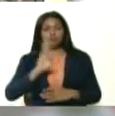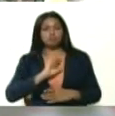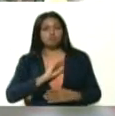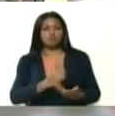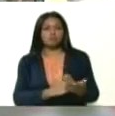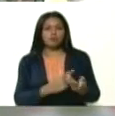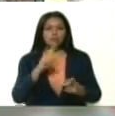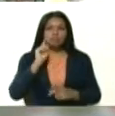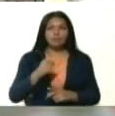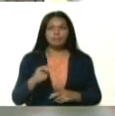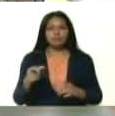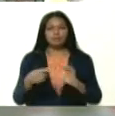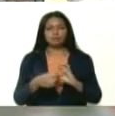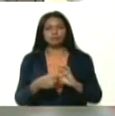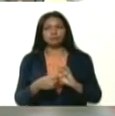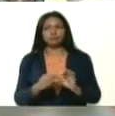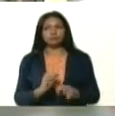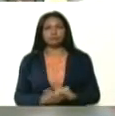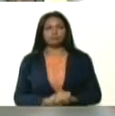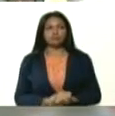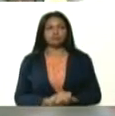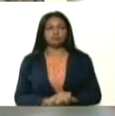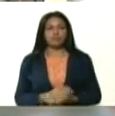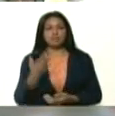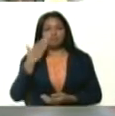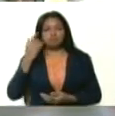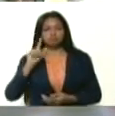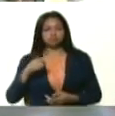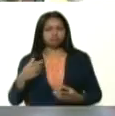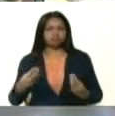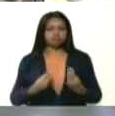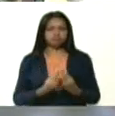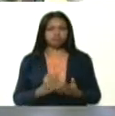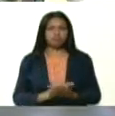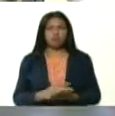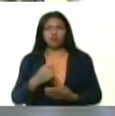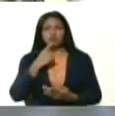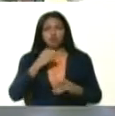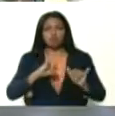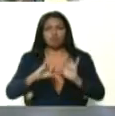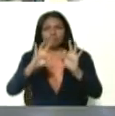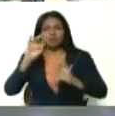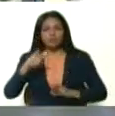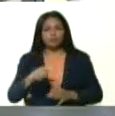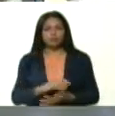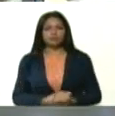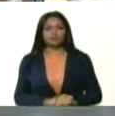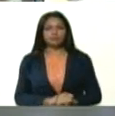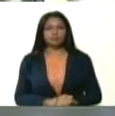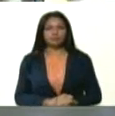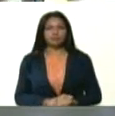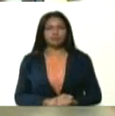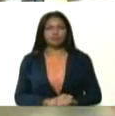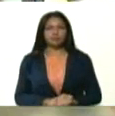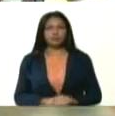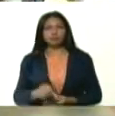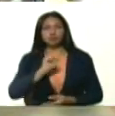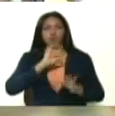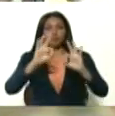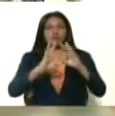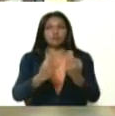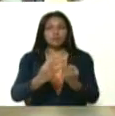hermano, mi hermana y mi madre. Y así lo digo yo, somos una gran